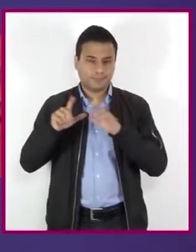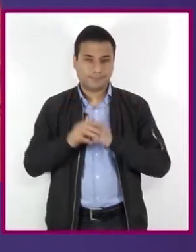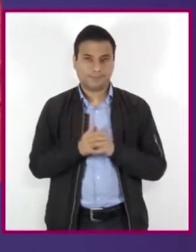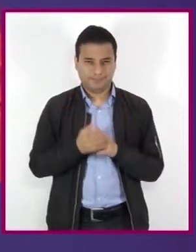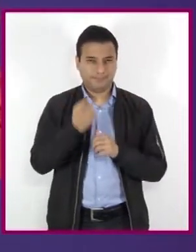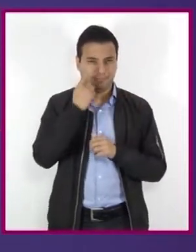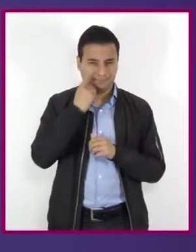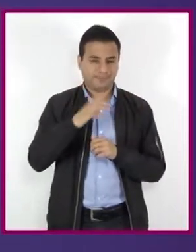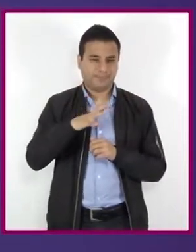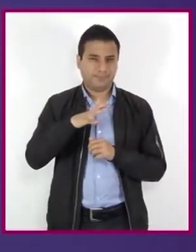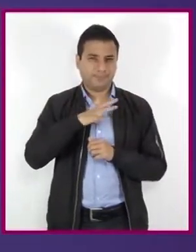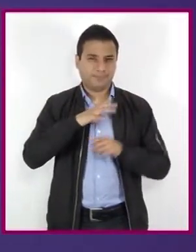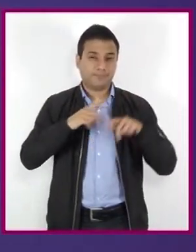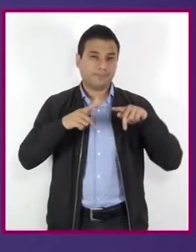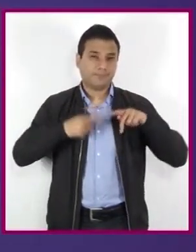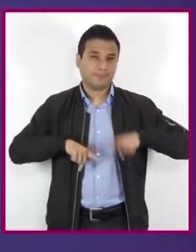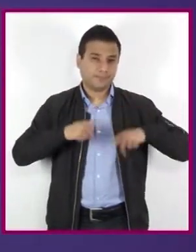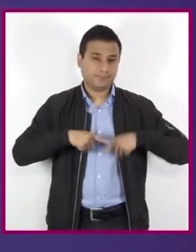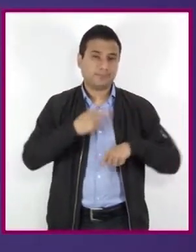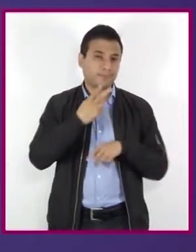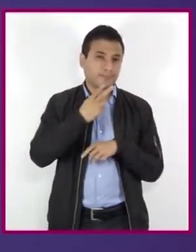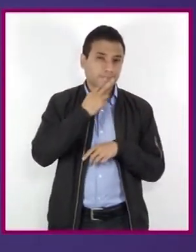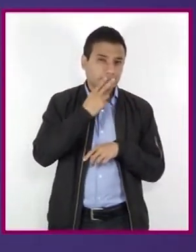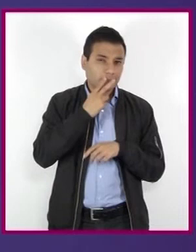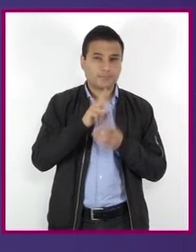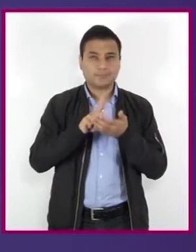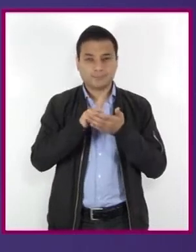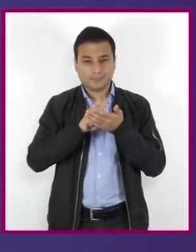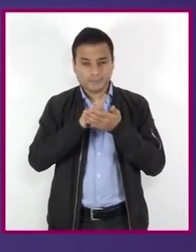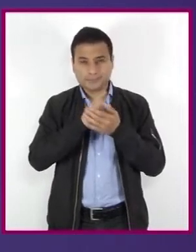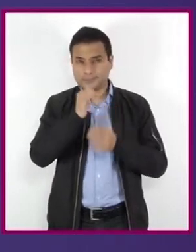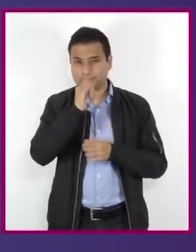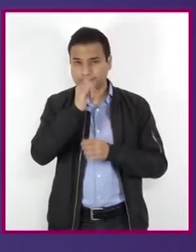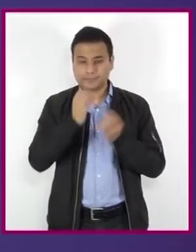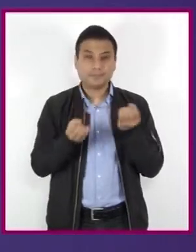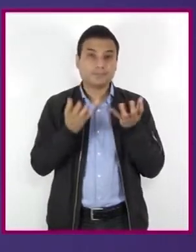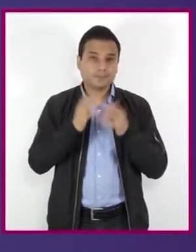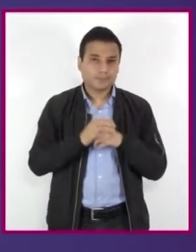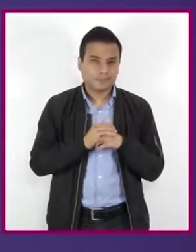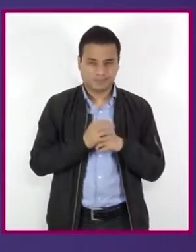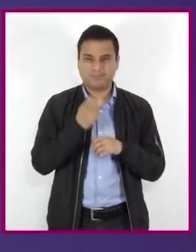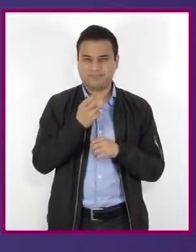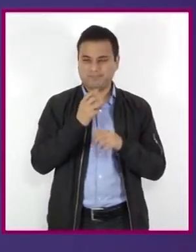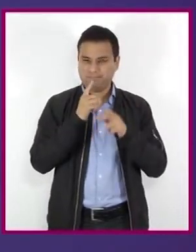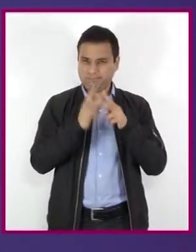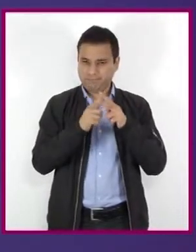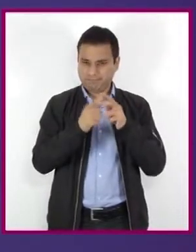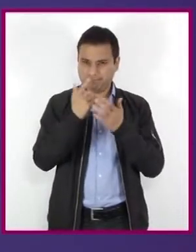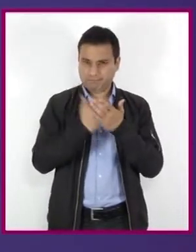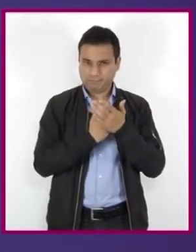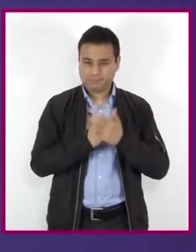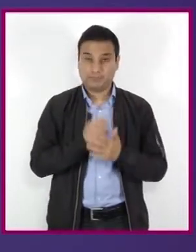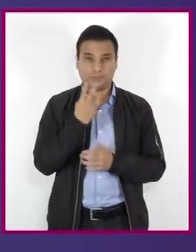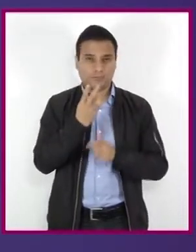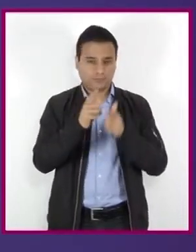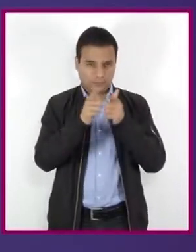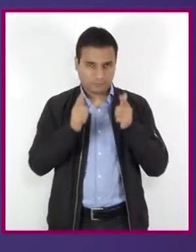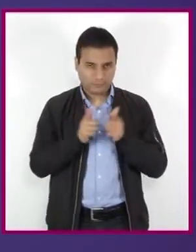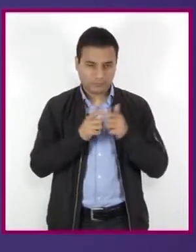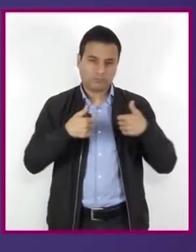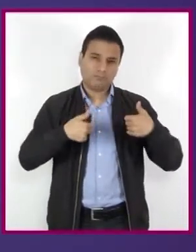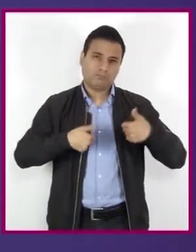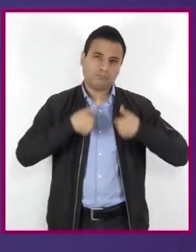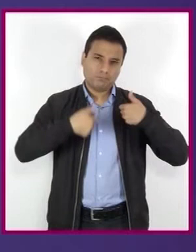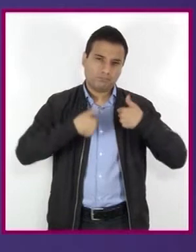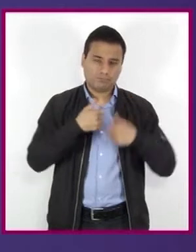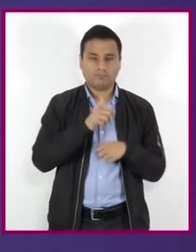índices de consumo de tabaco, alcohol y drogas médicas y legales en dos grupos poblacionales. Jóvenes entre